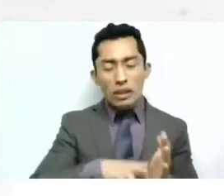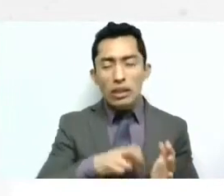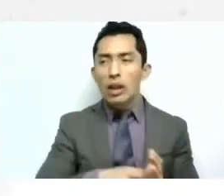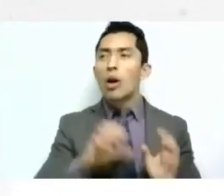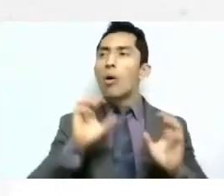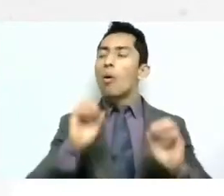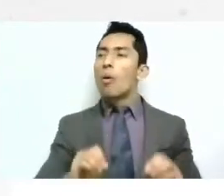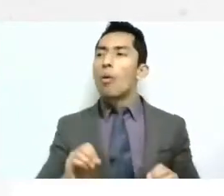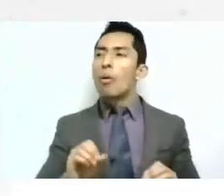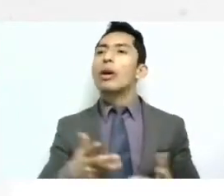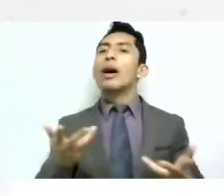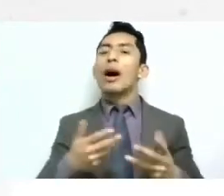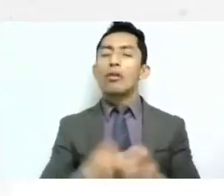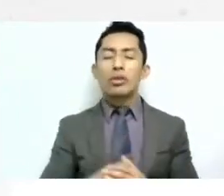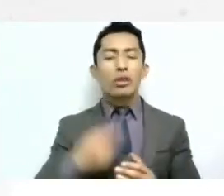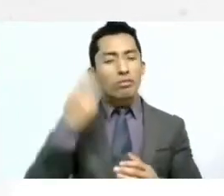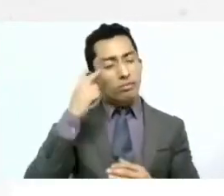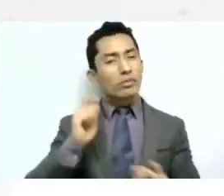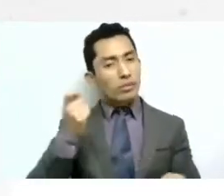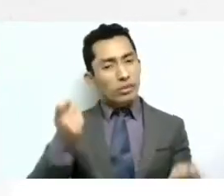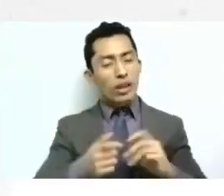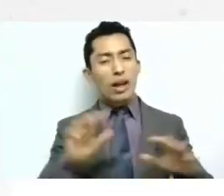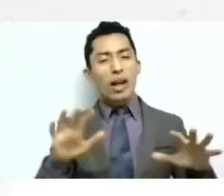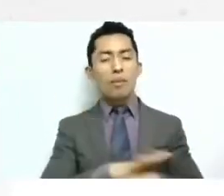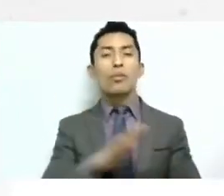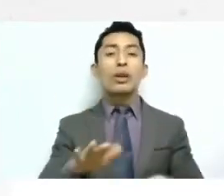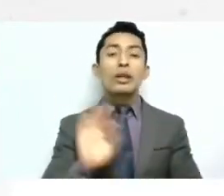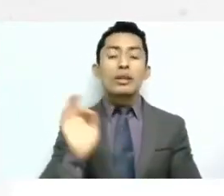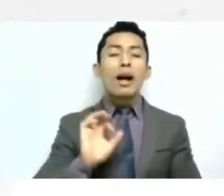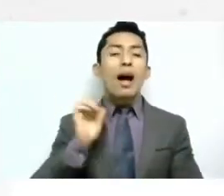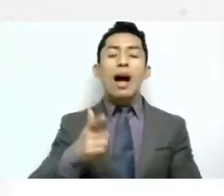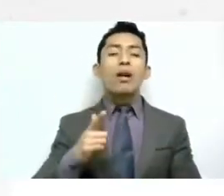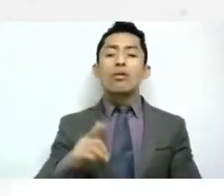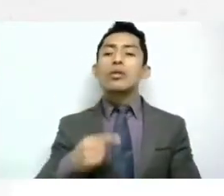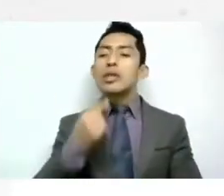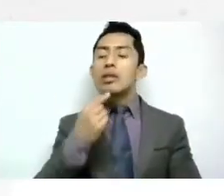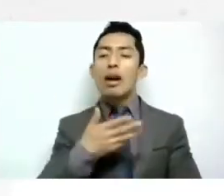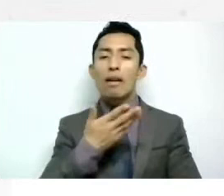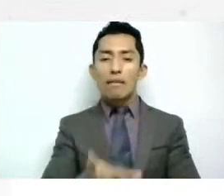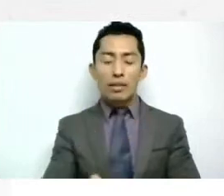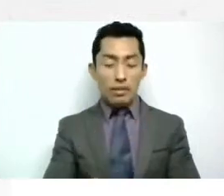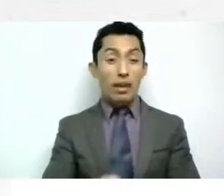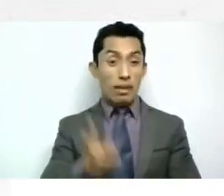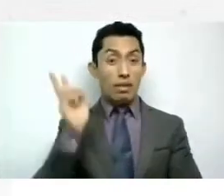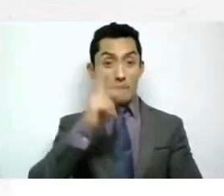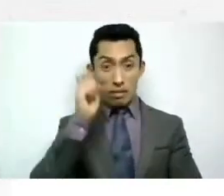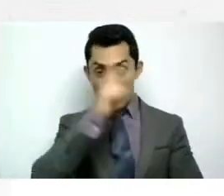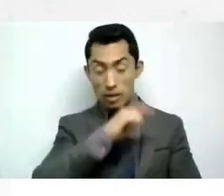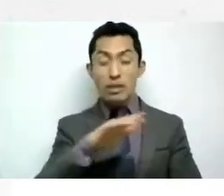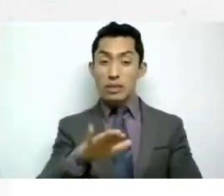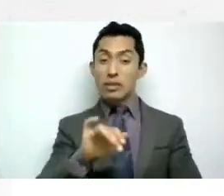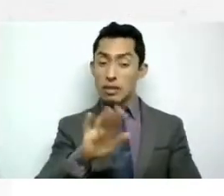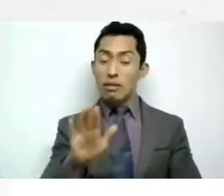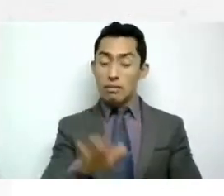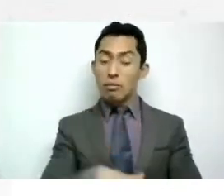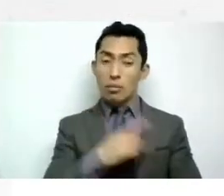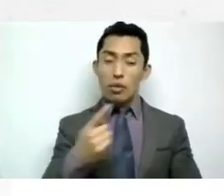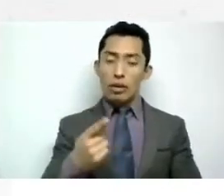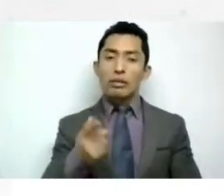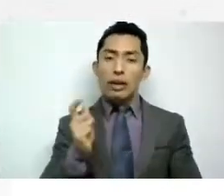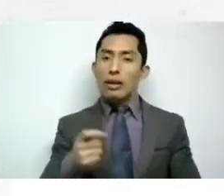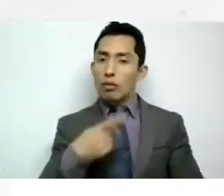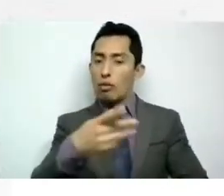de ir cambiando porque sé que estoy afectando al menor es algo muy difícil porque ya nos metemos a temas de de